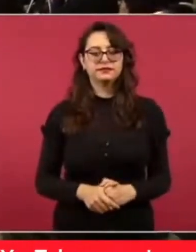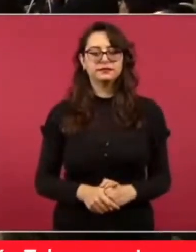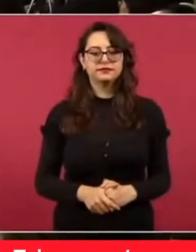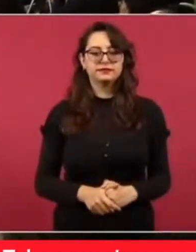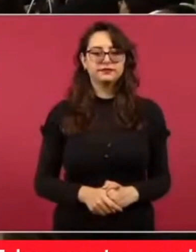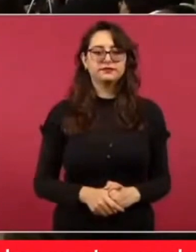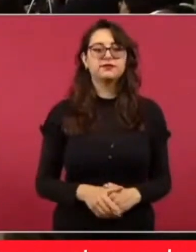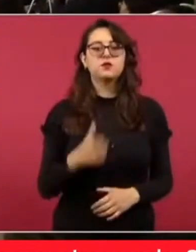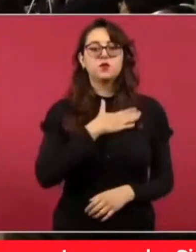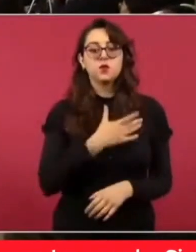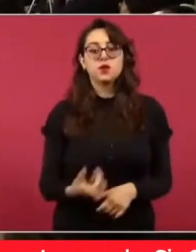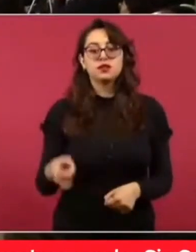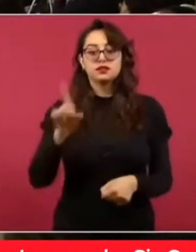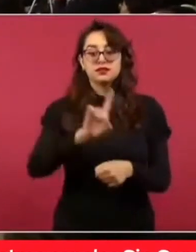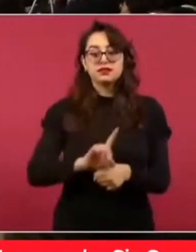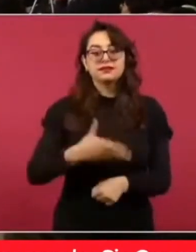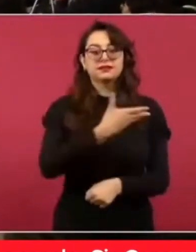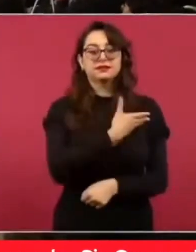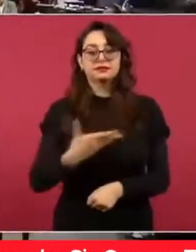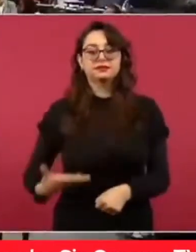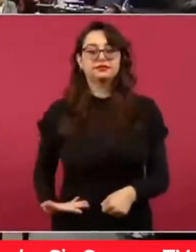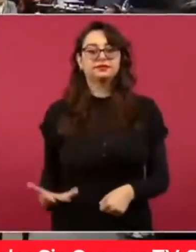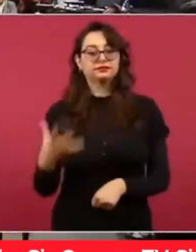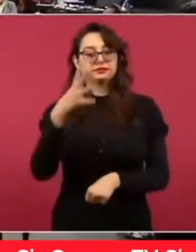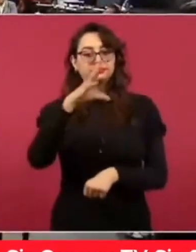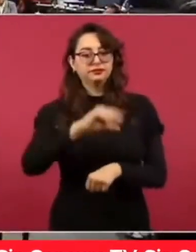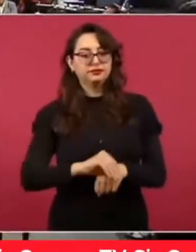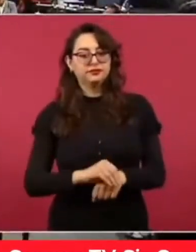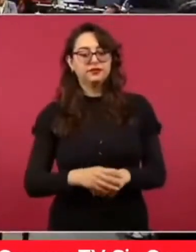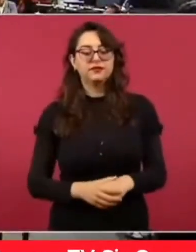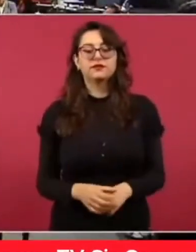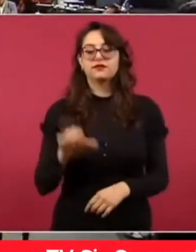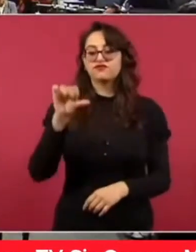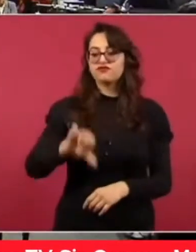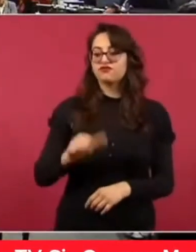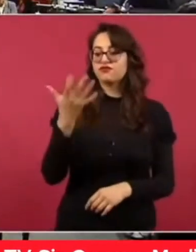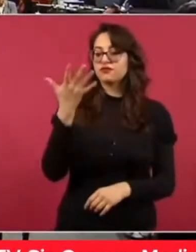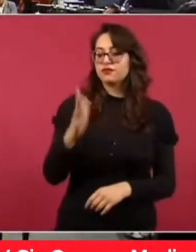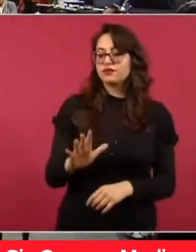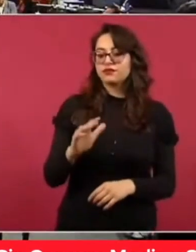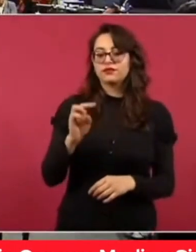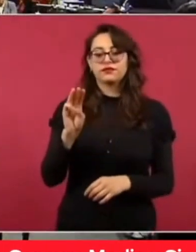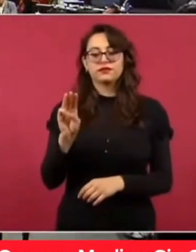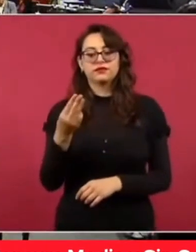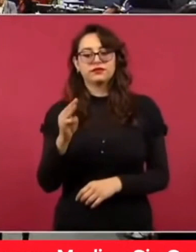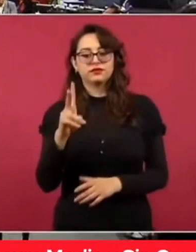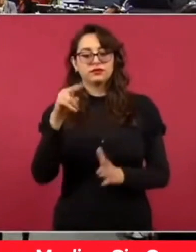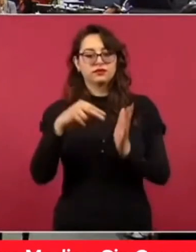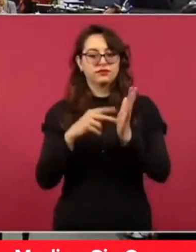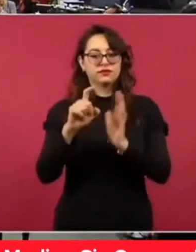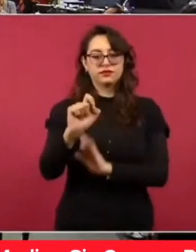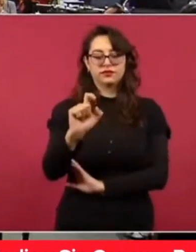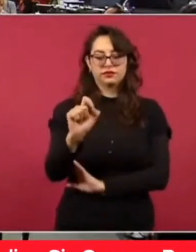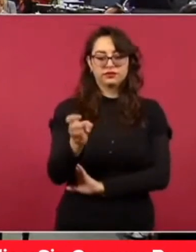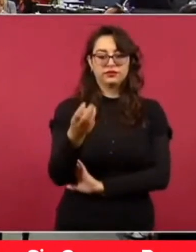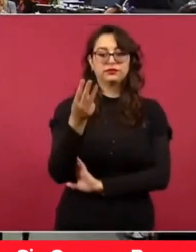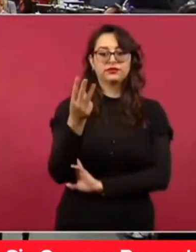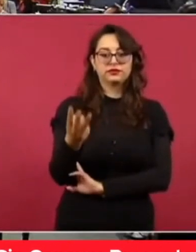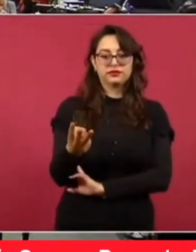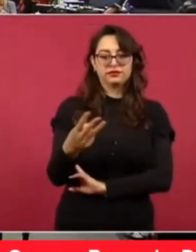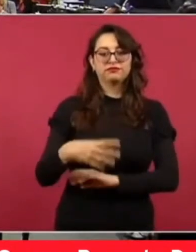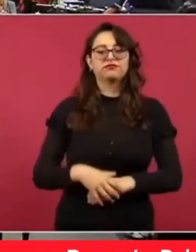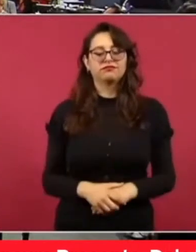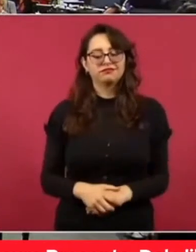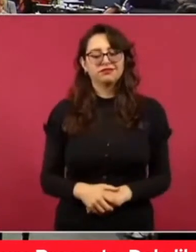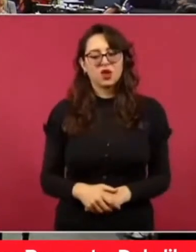Buenos días, señor presidente, con su permiso. Hoy es diez de mayo de dos mil veintitrés, particularmente es un gusto estar